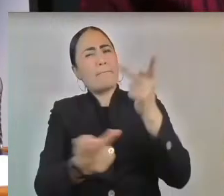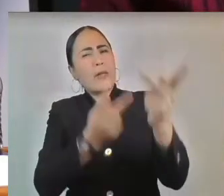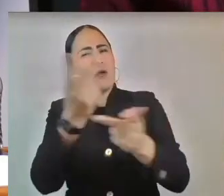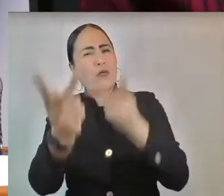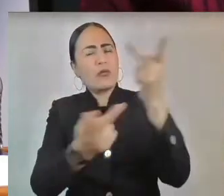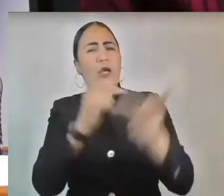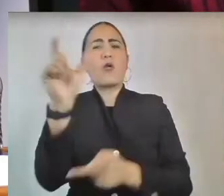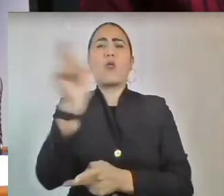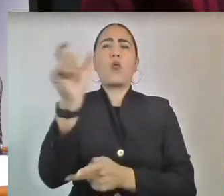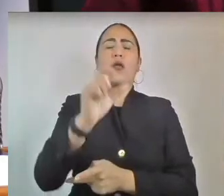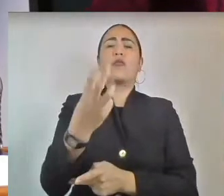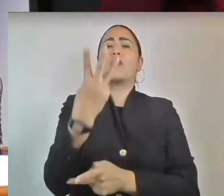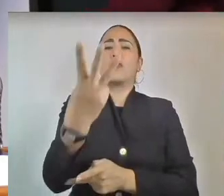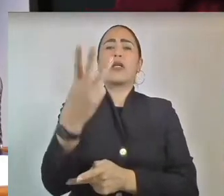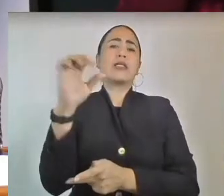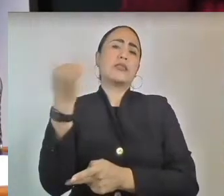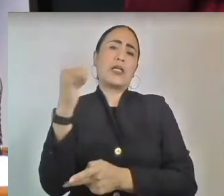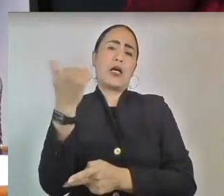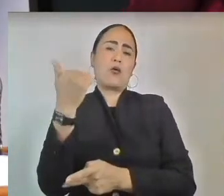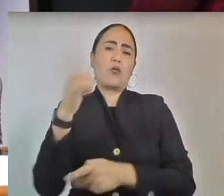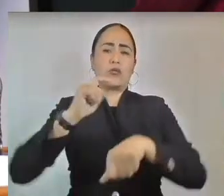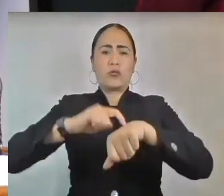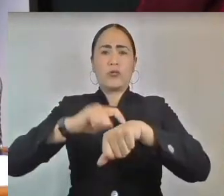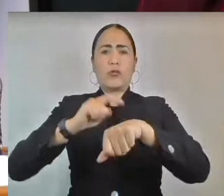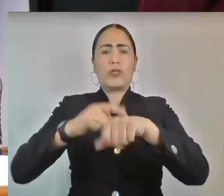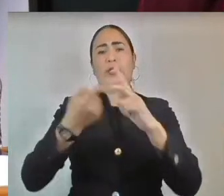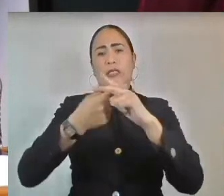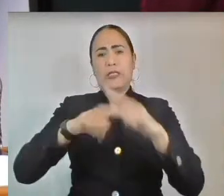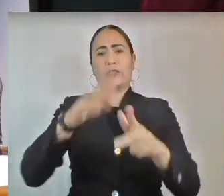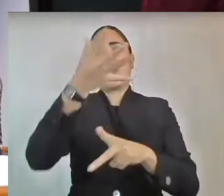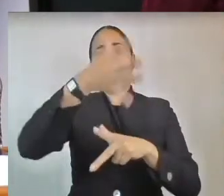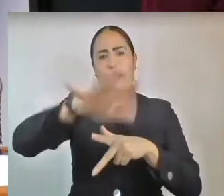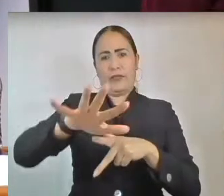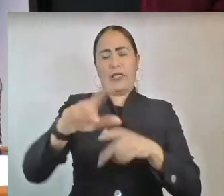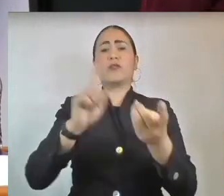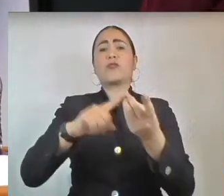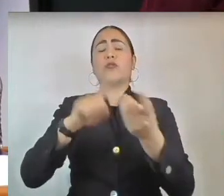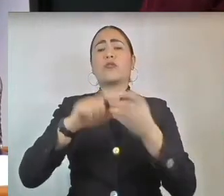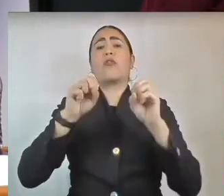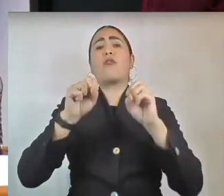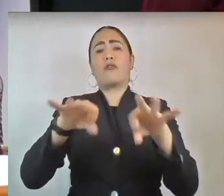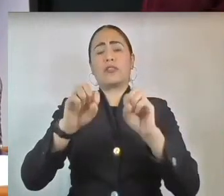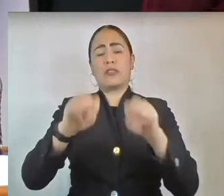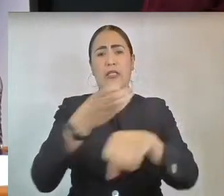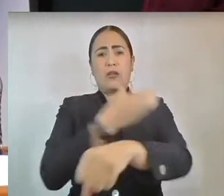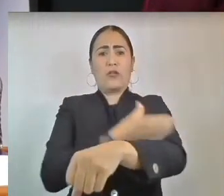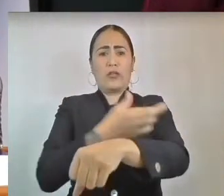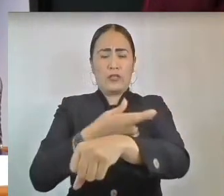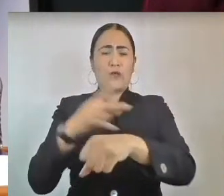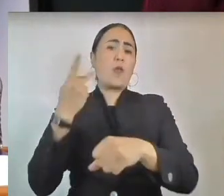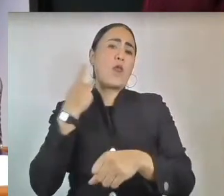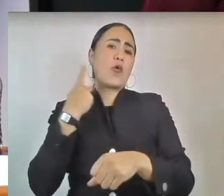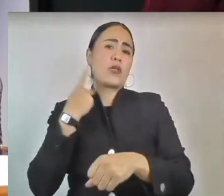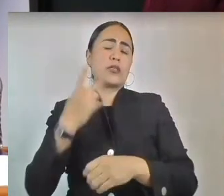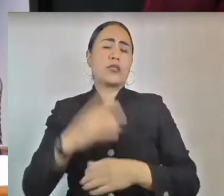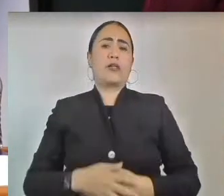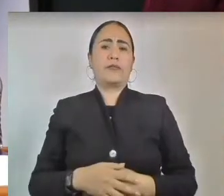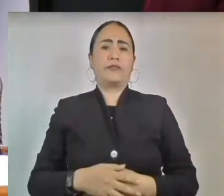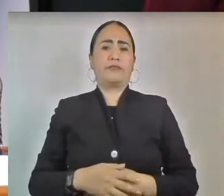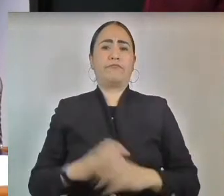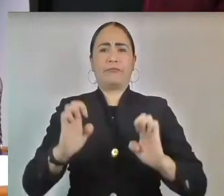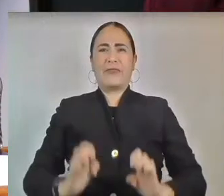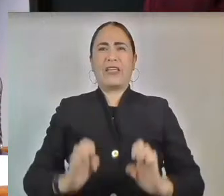13 de agosto, a partir de las 10 horas, en las oficinas de la Junta de Coordinación Política, en el recinto del Poder